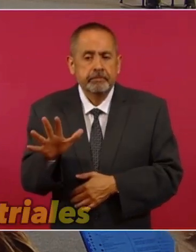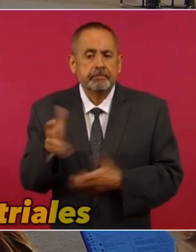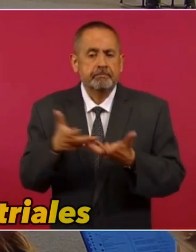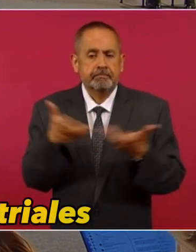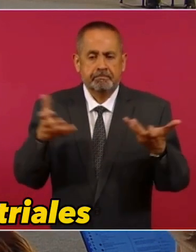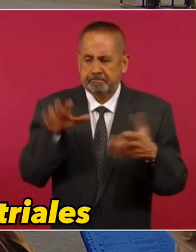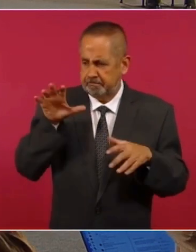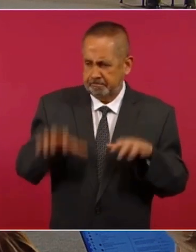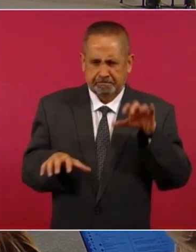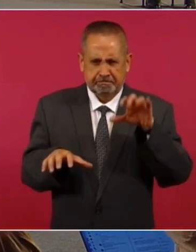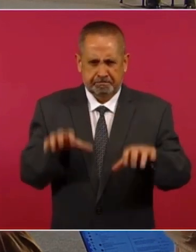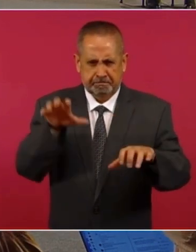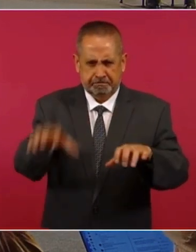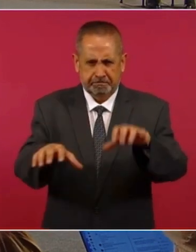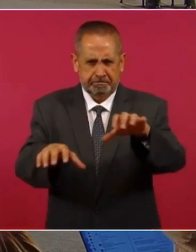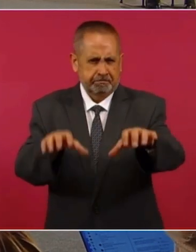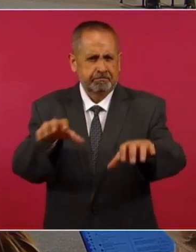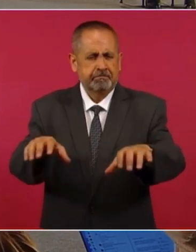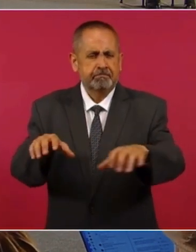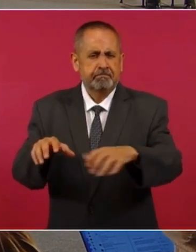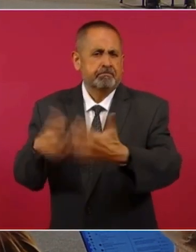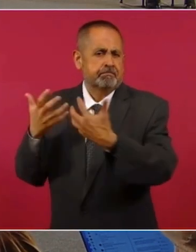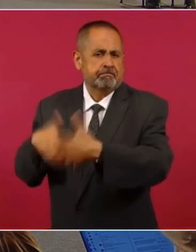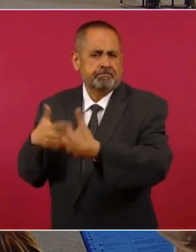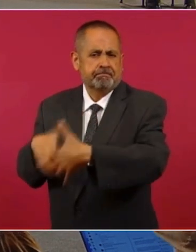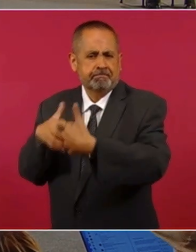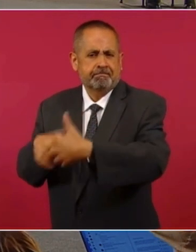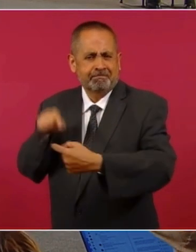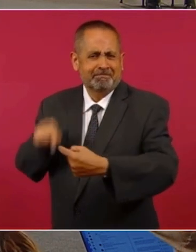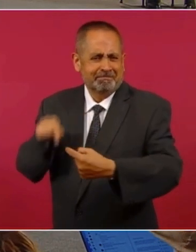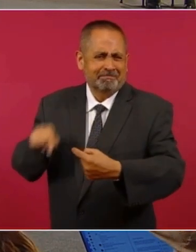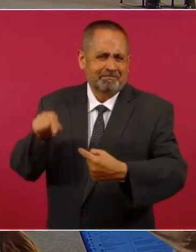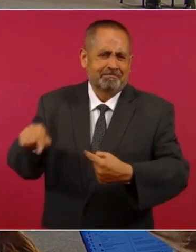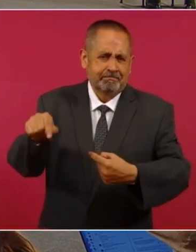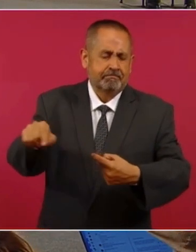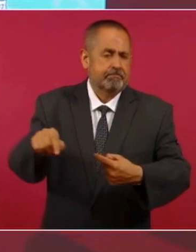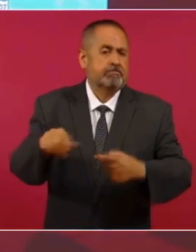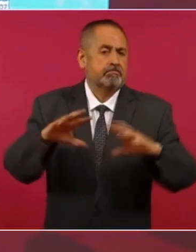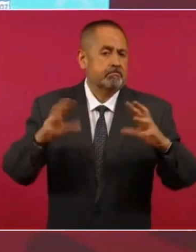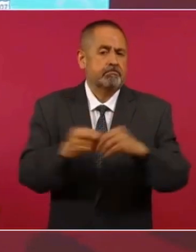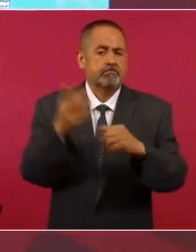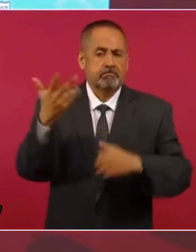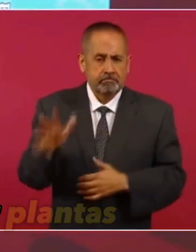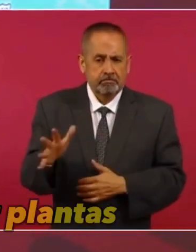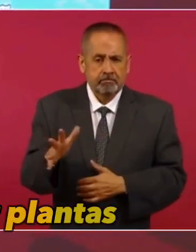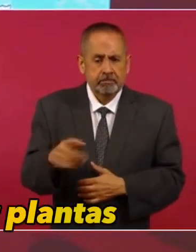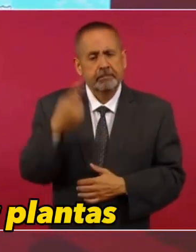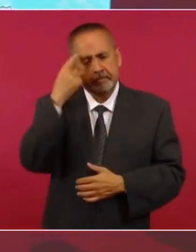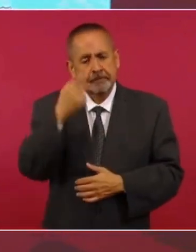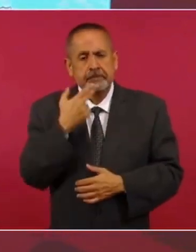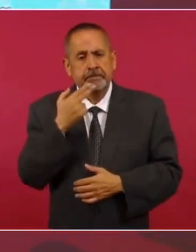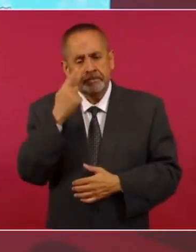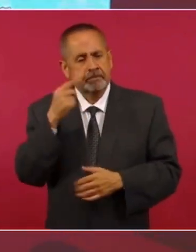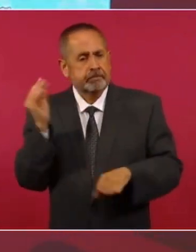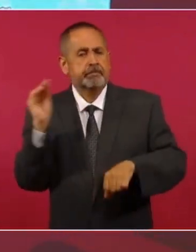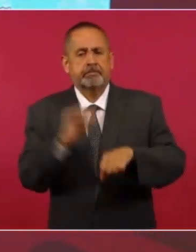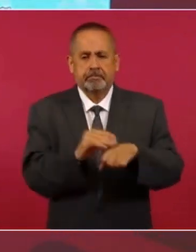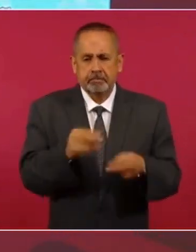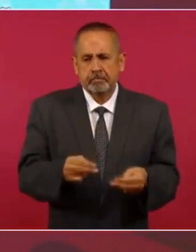parques industriales con el propósito de que se puedan instalar plantas